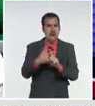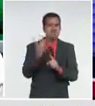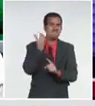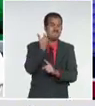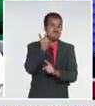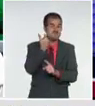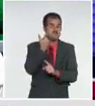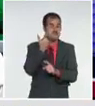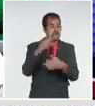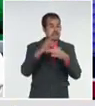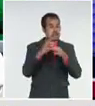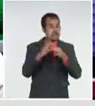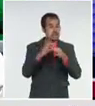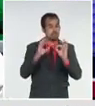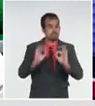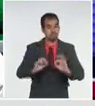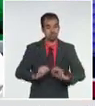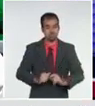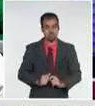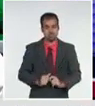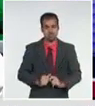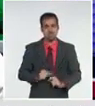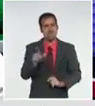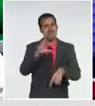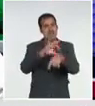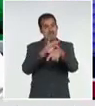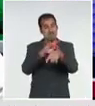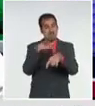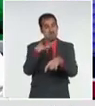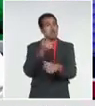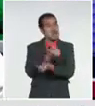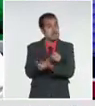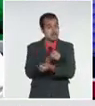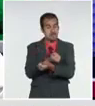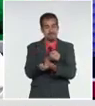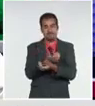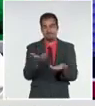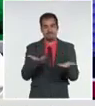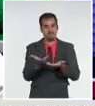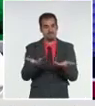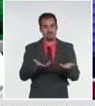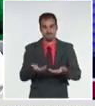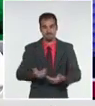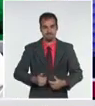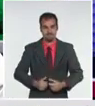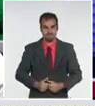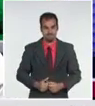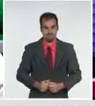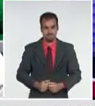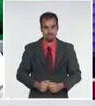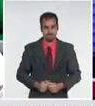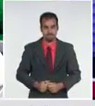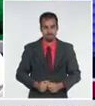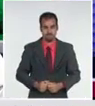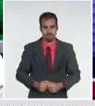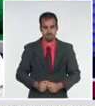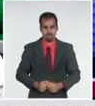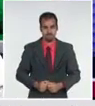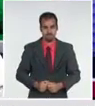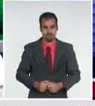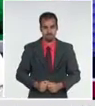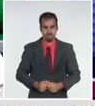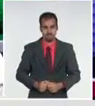que reitero, comorbilidades de las cuales padecía y que lo hacían muy vulnerable. Este paciente comenzó